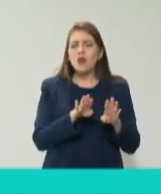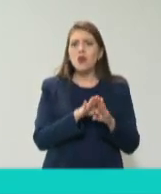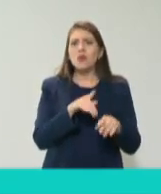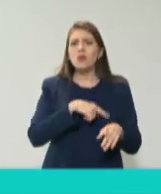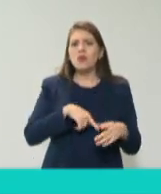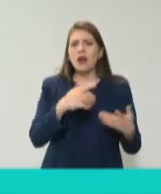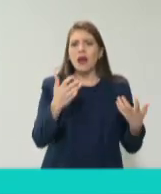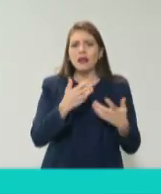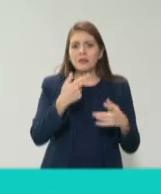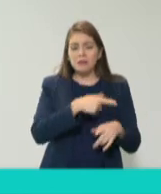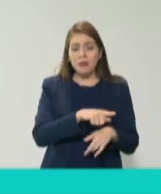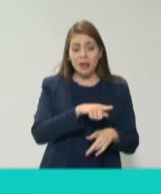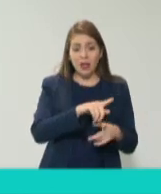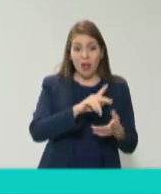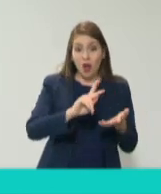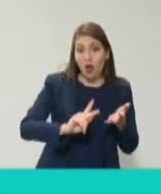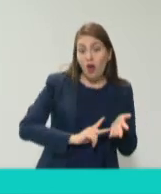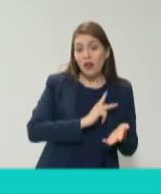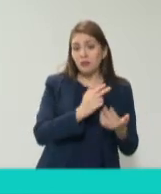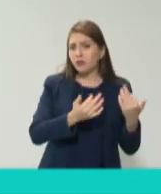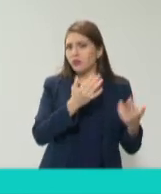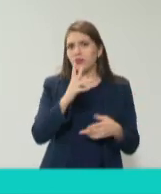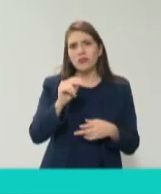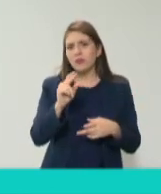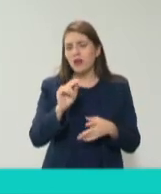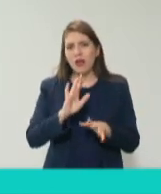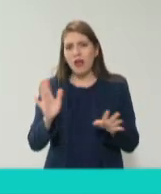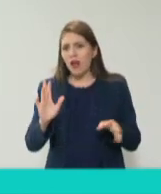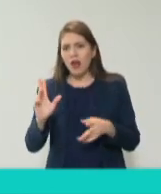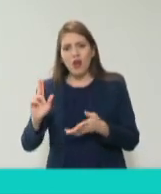esto no vuelva a pasar? y